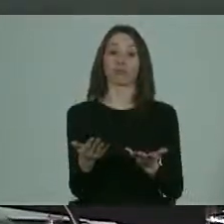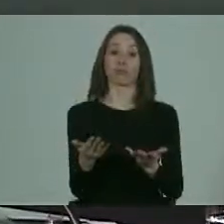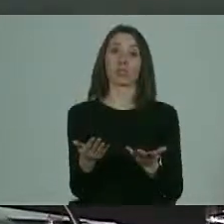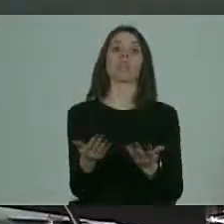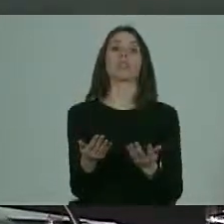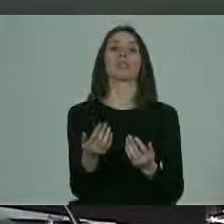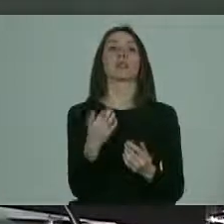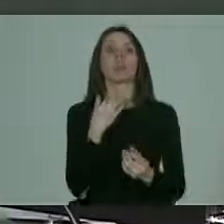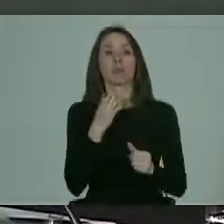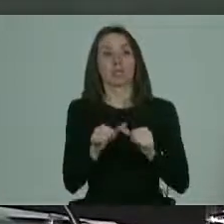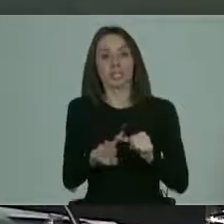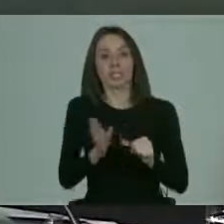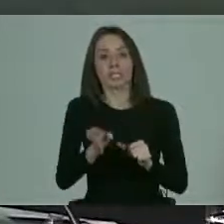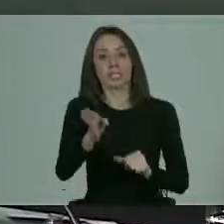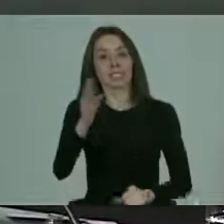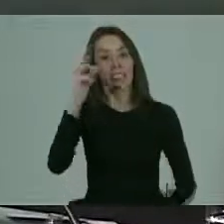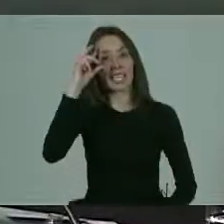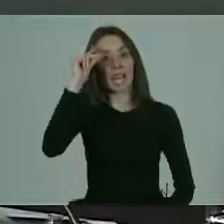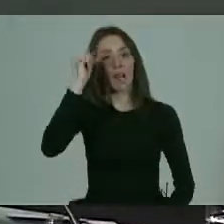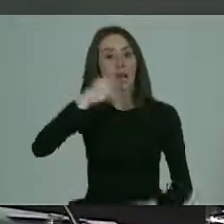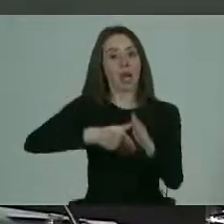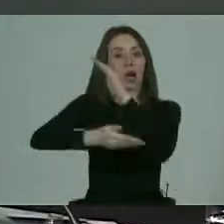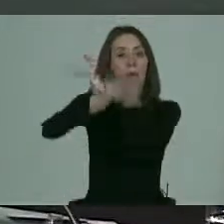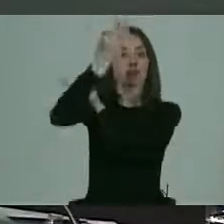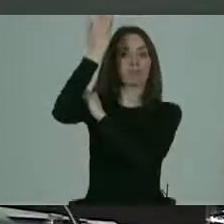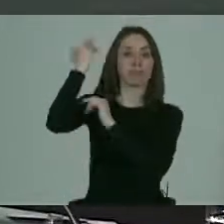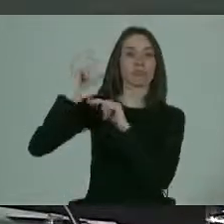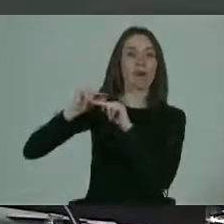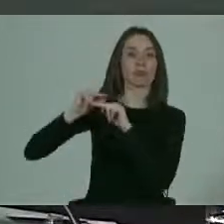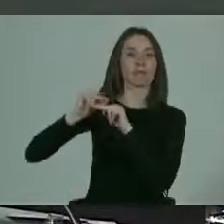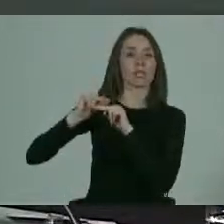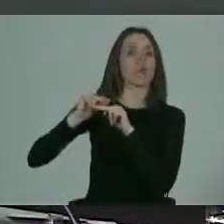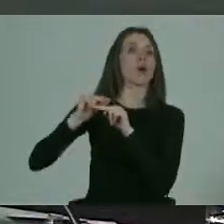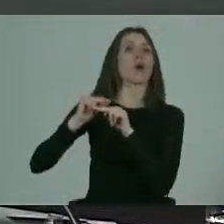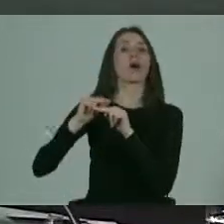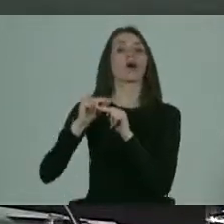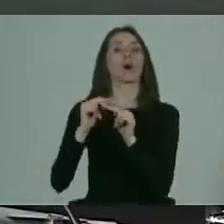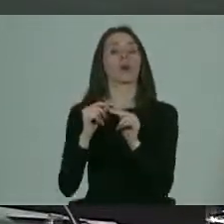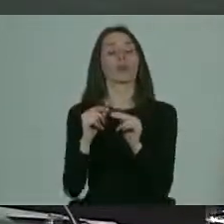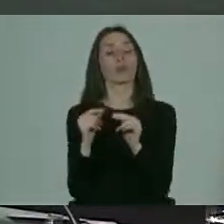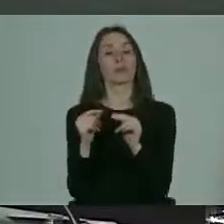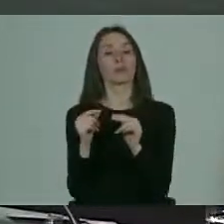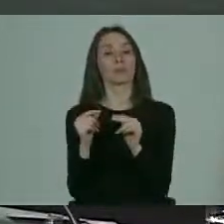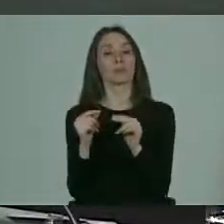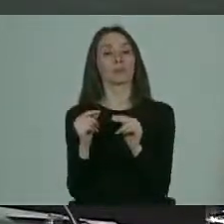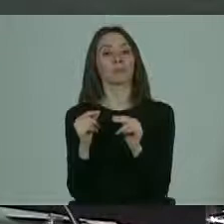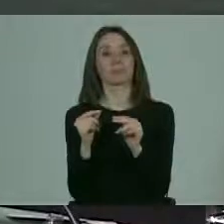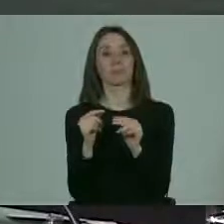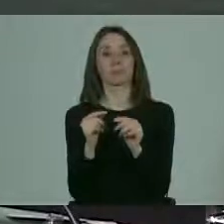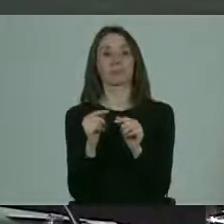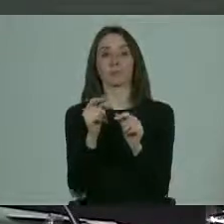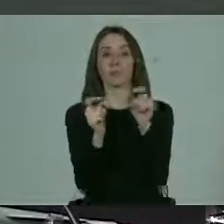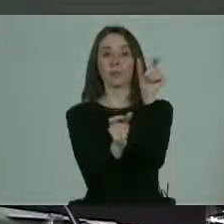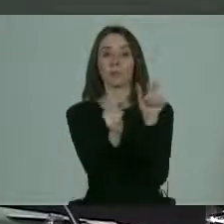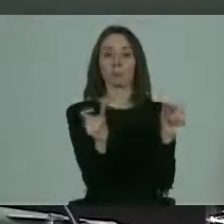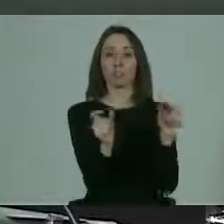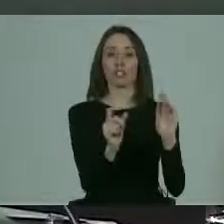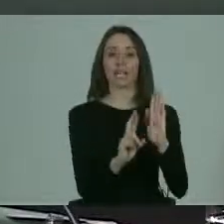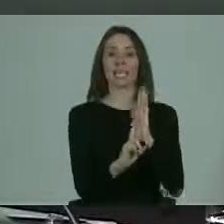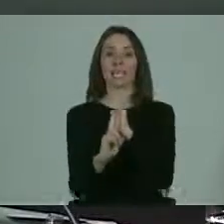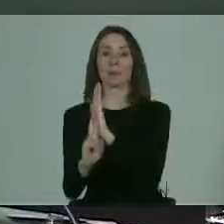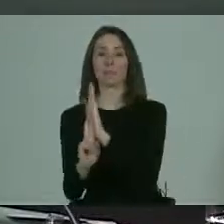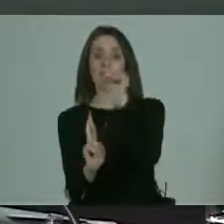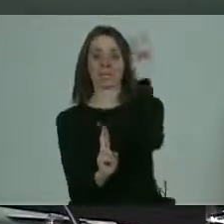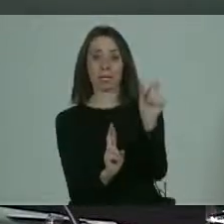manera hace persistente una idea que viene de antiguo, de que hay una cierta disposición por parte de los representantes o